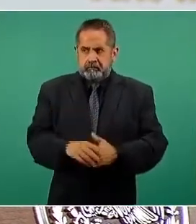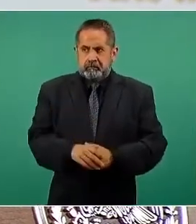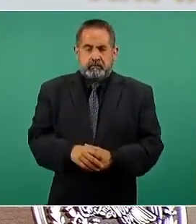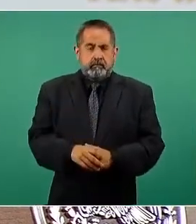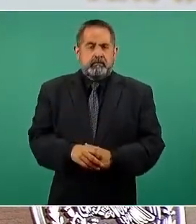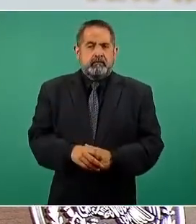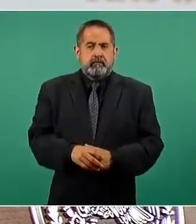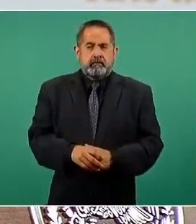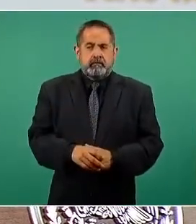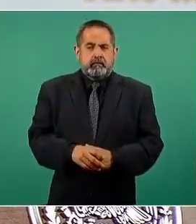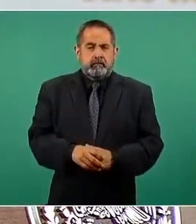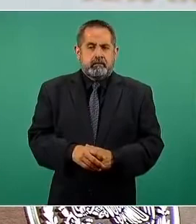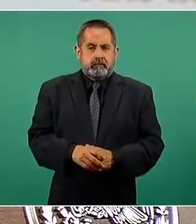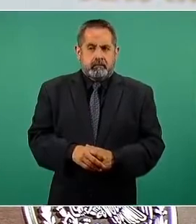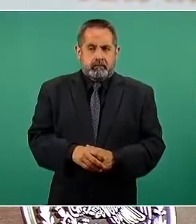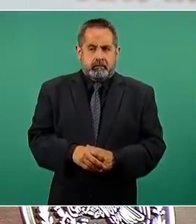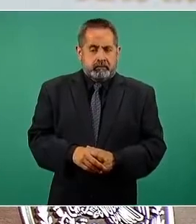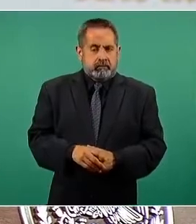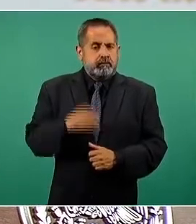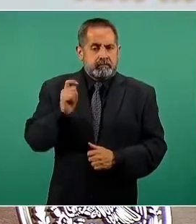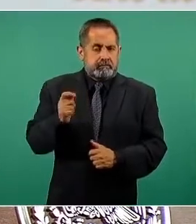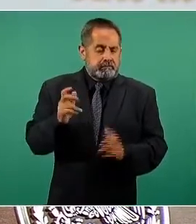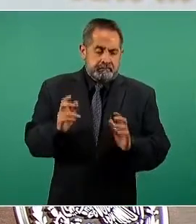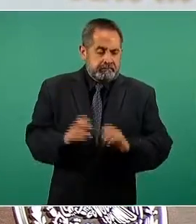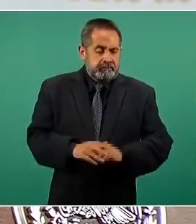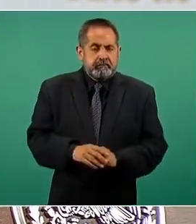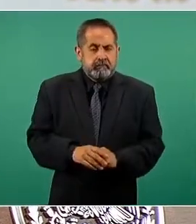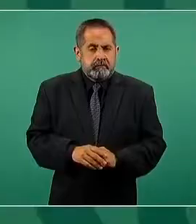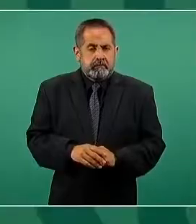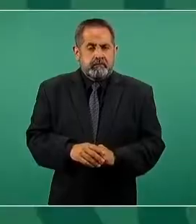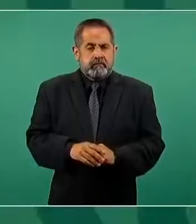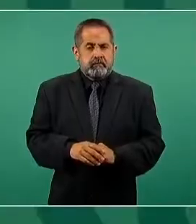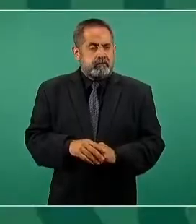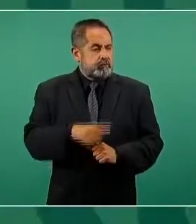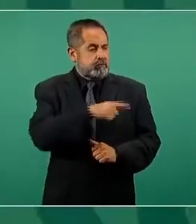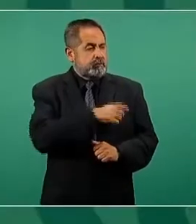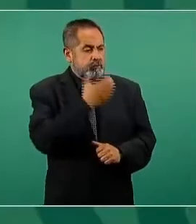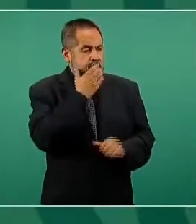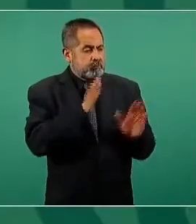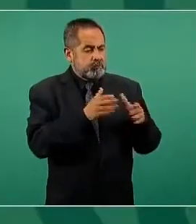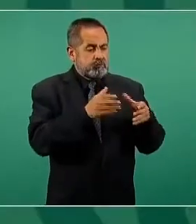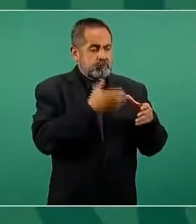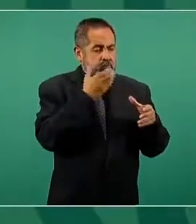la reacción conservadora